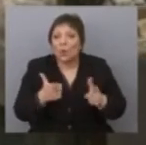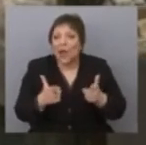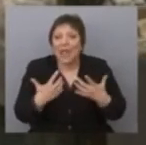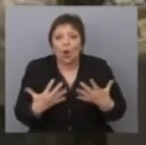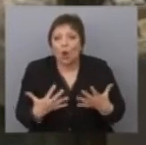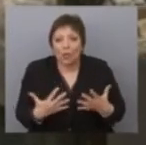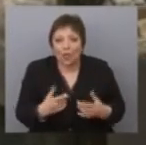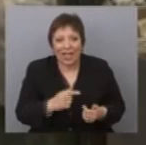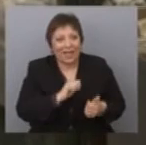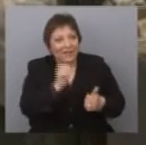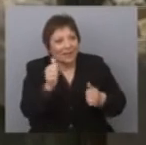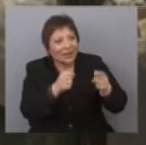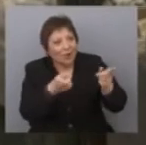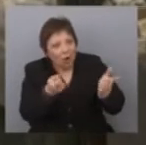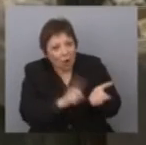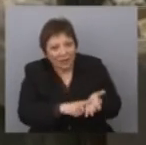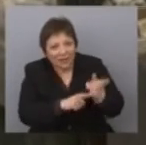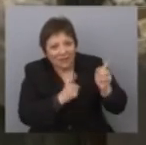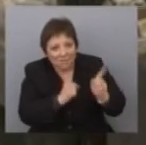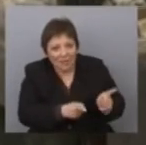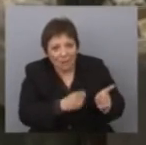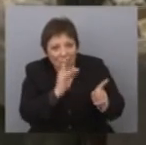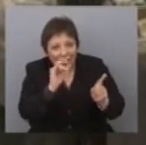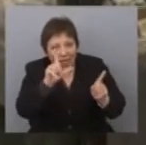con una nueva victoria del Partido de los Trabajadores.